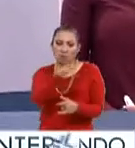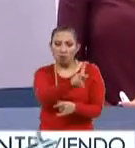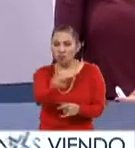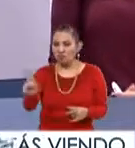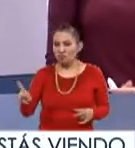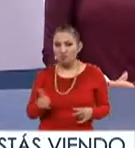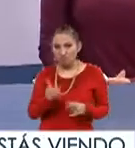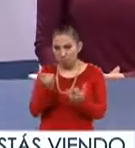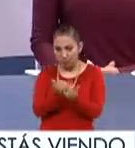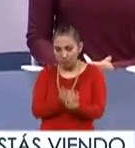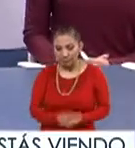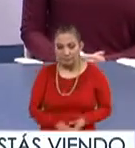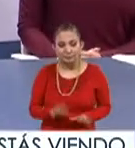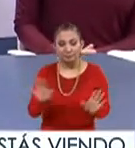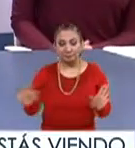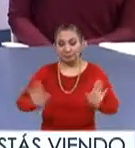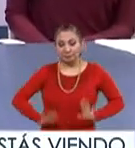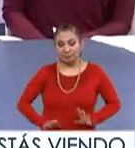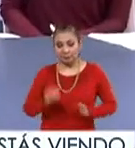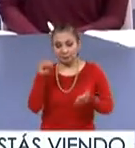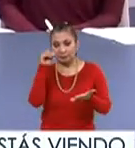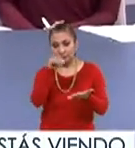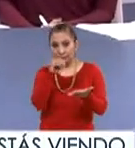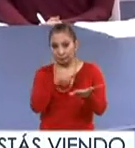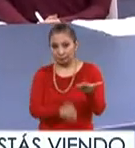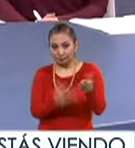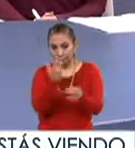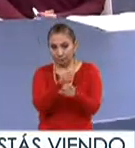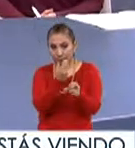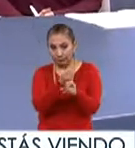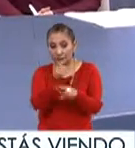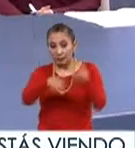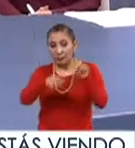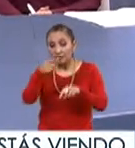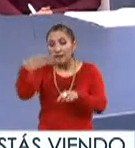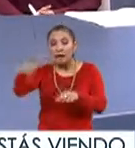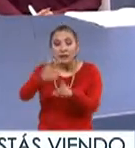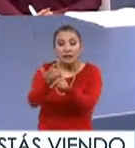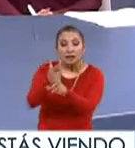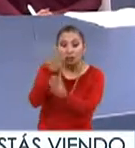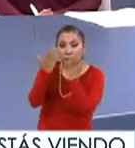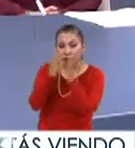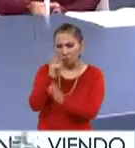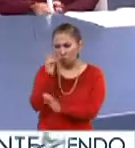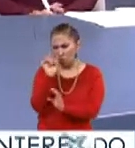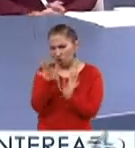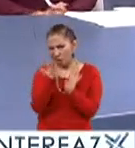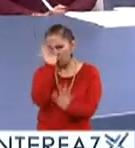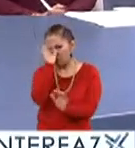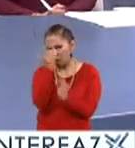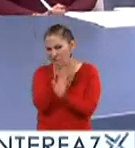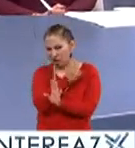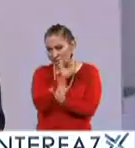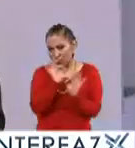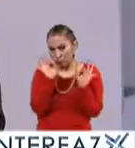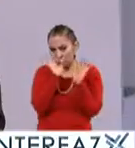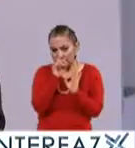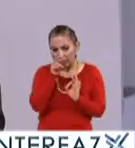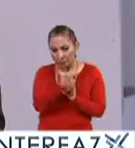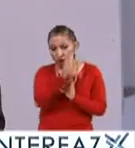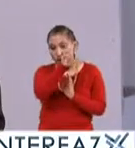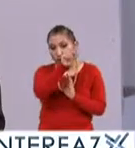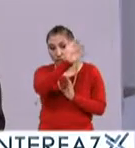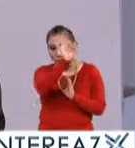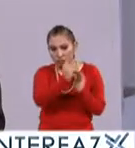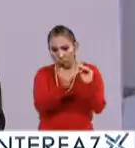que ser un conocimiento común. Entonces, las características o las acentuaciones es según la licenciatura. Me pareció interesante este dato que dijo, muy relevante, que creció